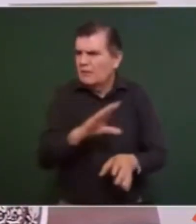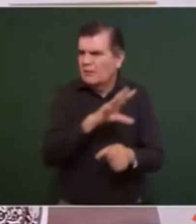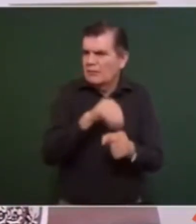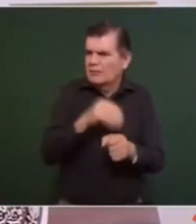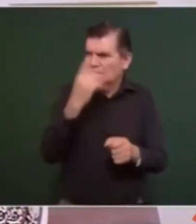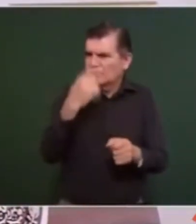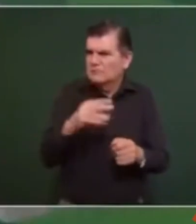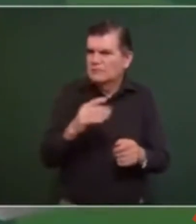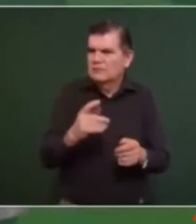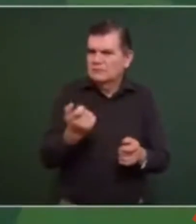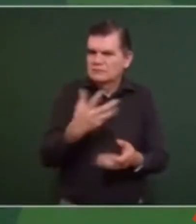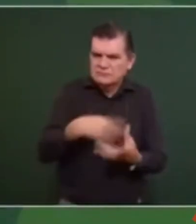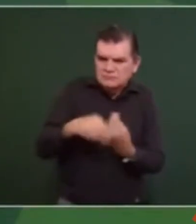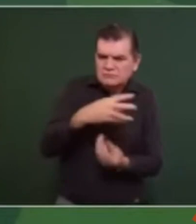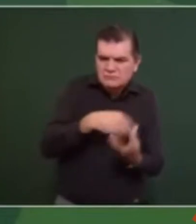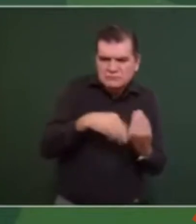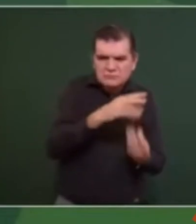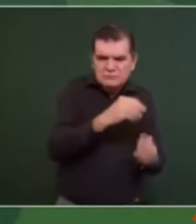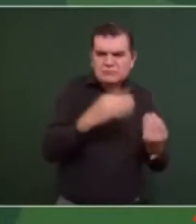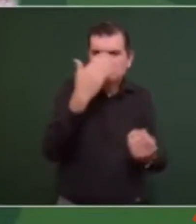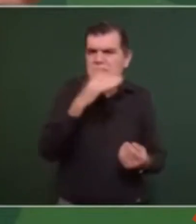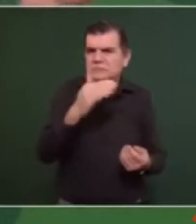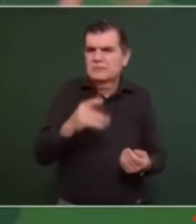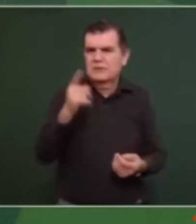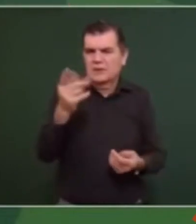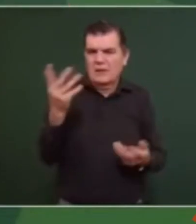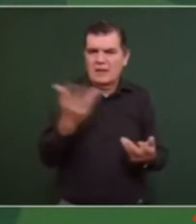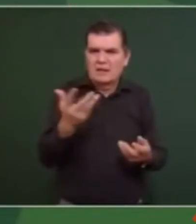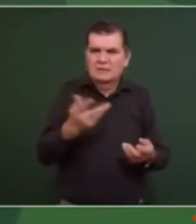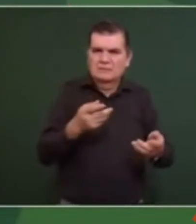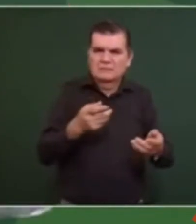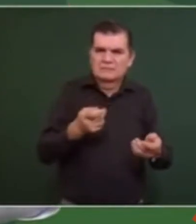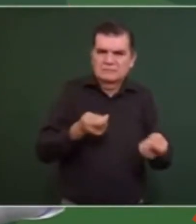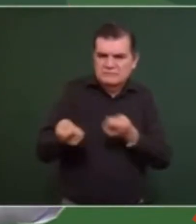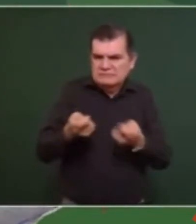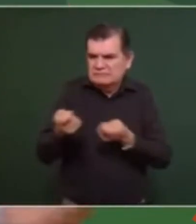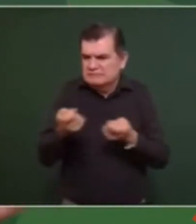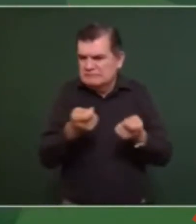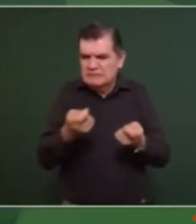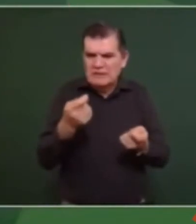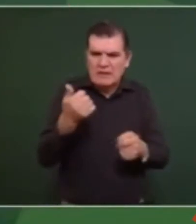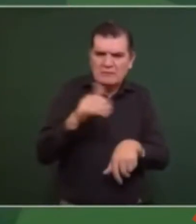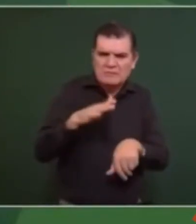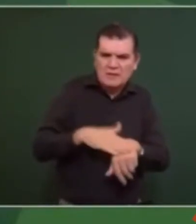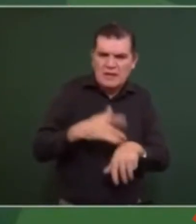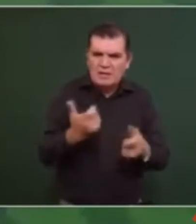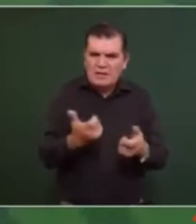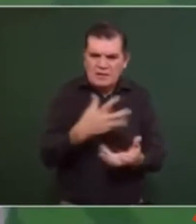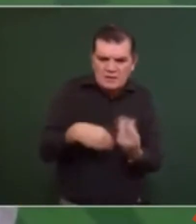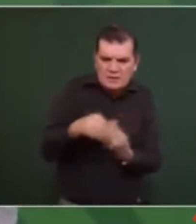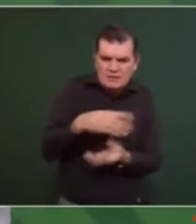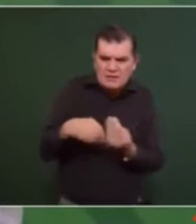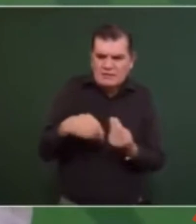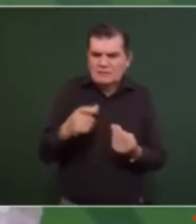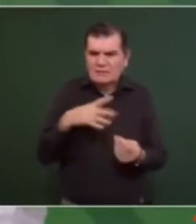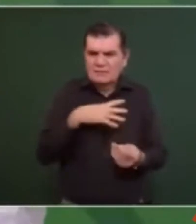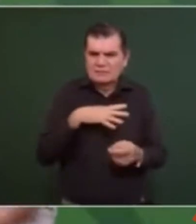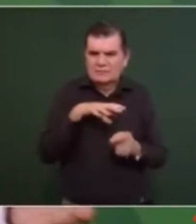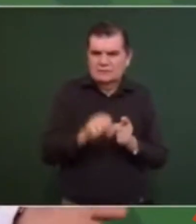los recursos, si son las que hacen que rinda el